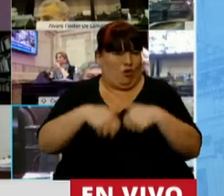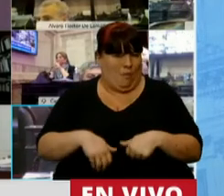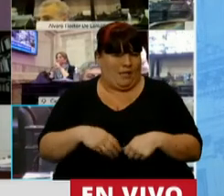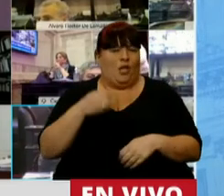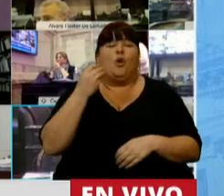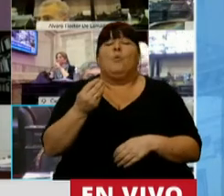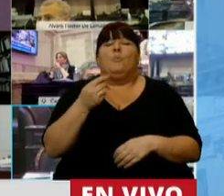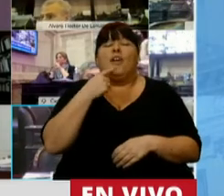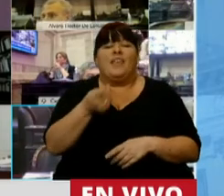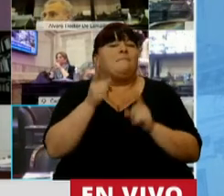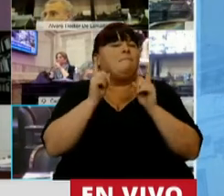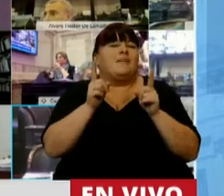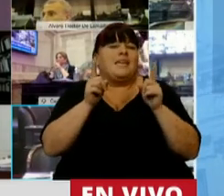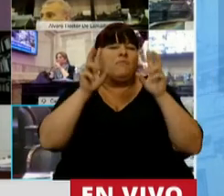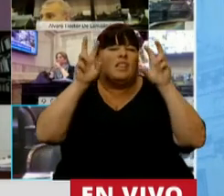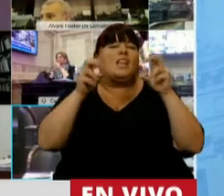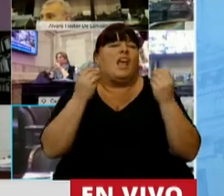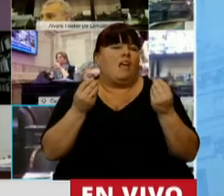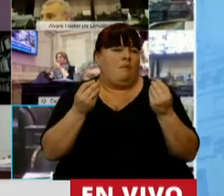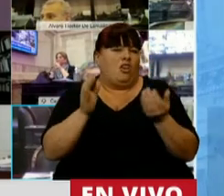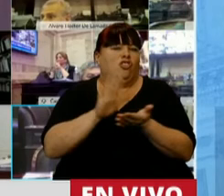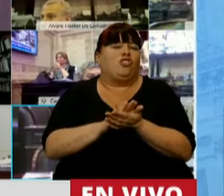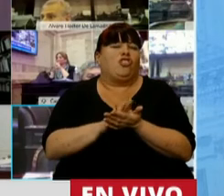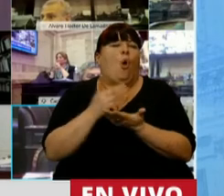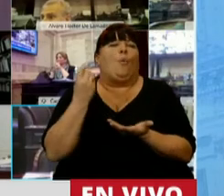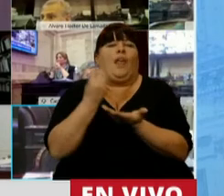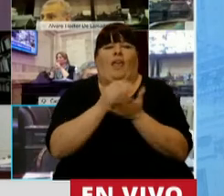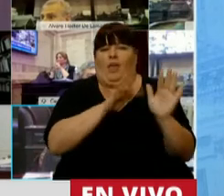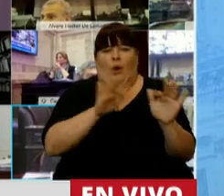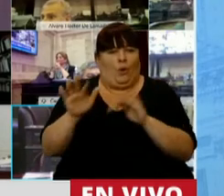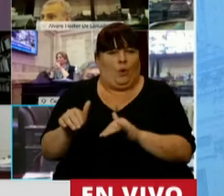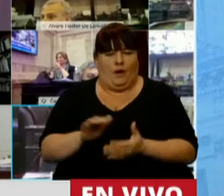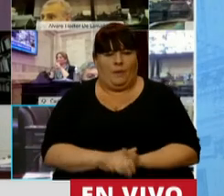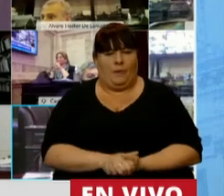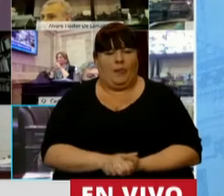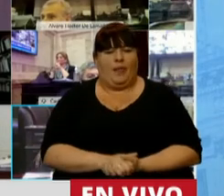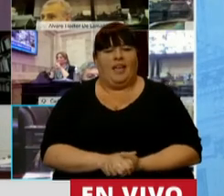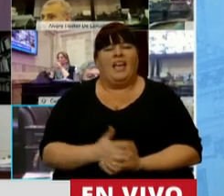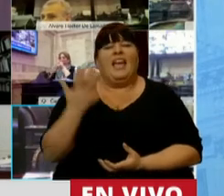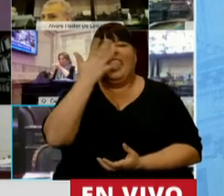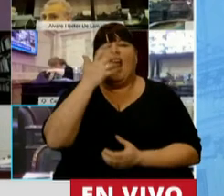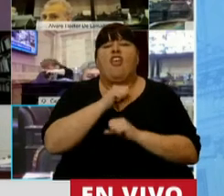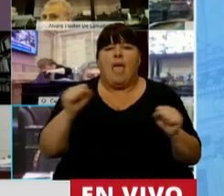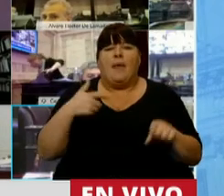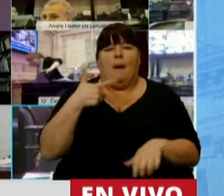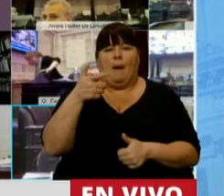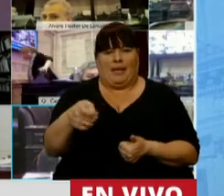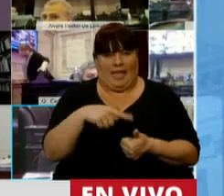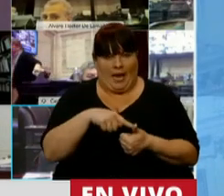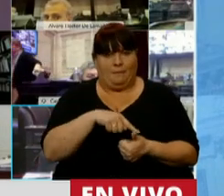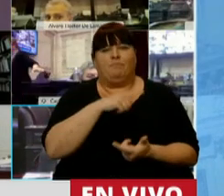coinciden en el mismo universo de representación. Negros de mierda los vamos a matar.